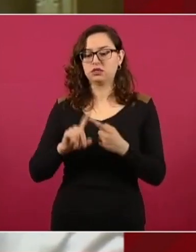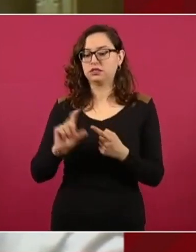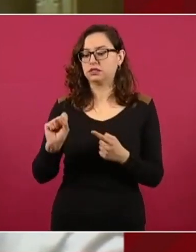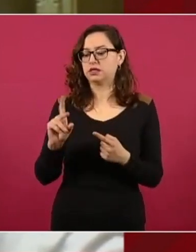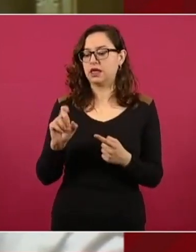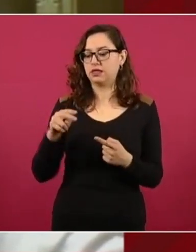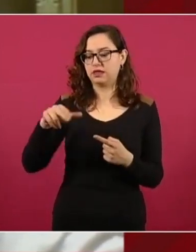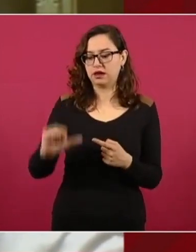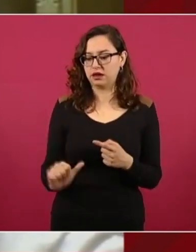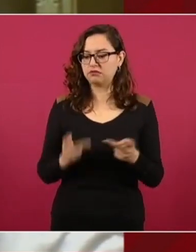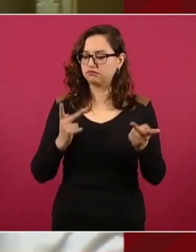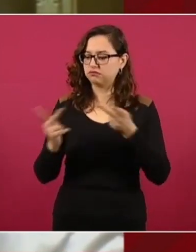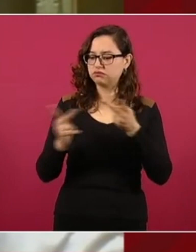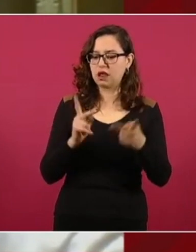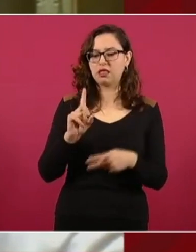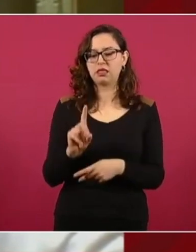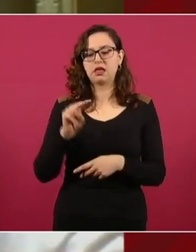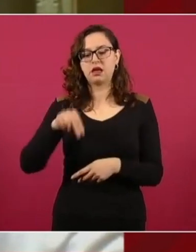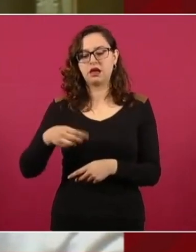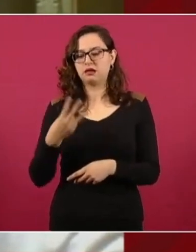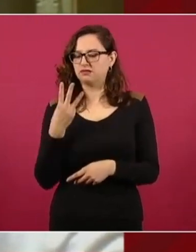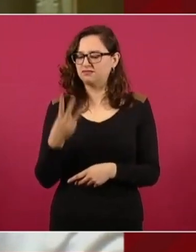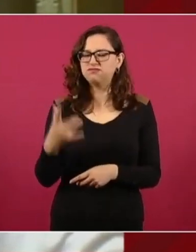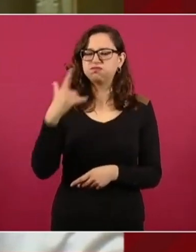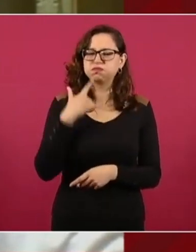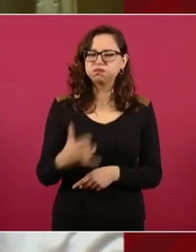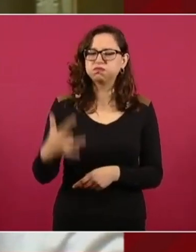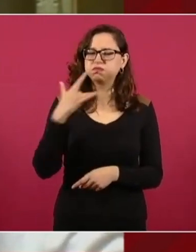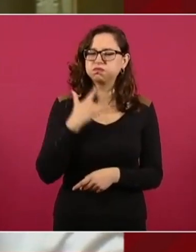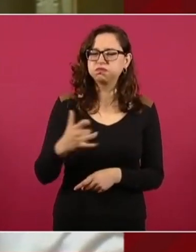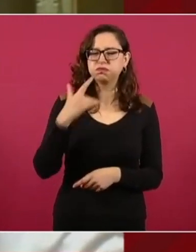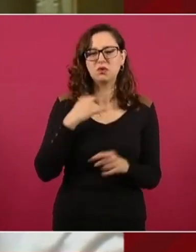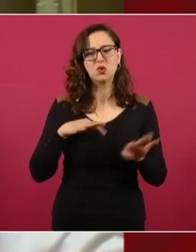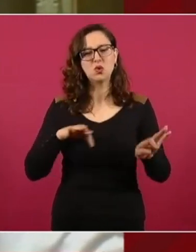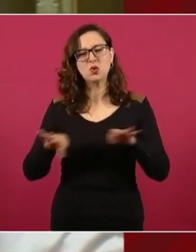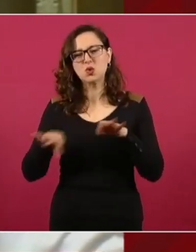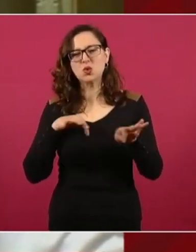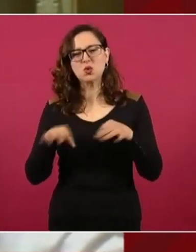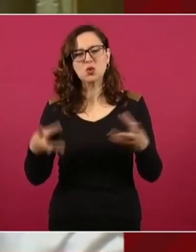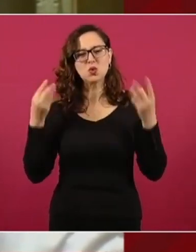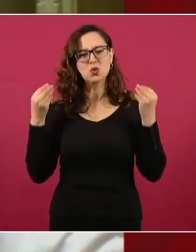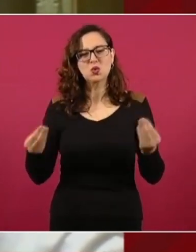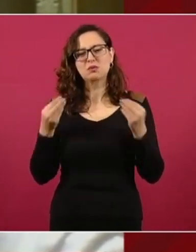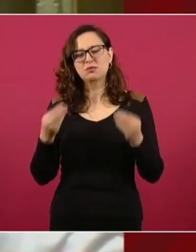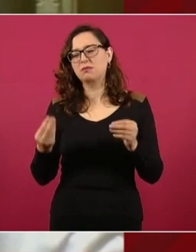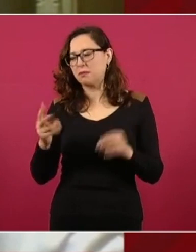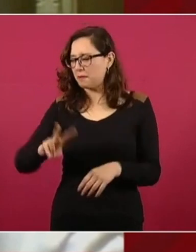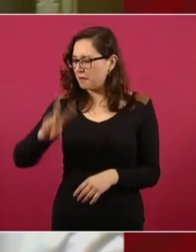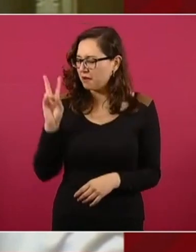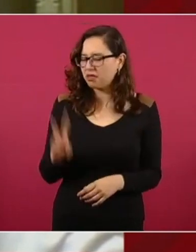con el plan DN-III, quienes están siendo un respaldo muy importante para esta misión. Son,